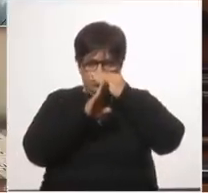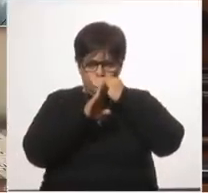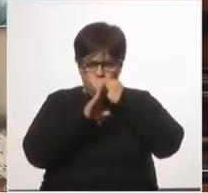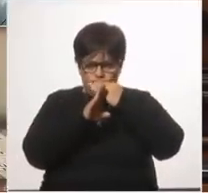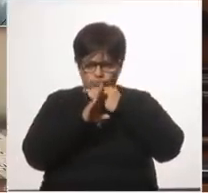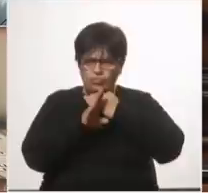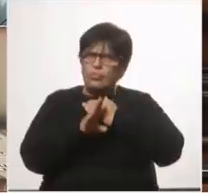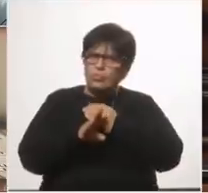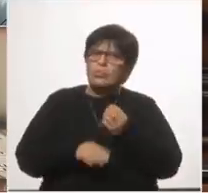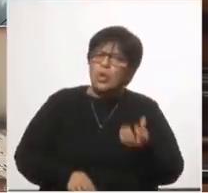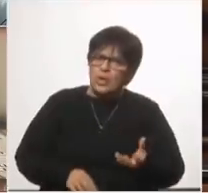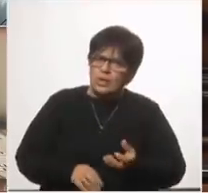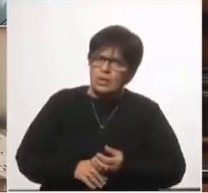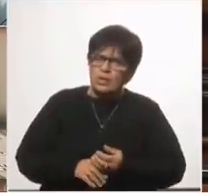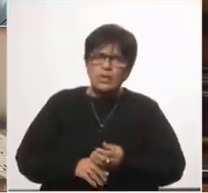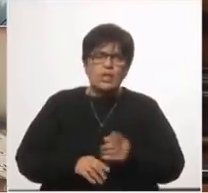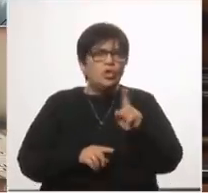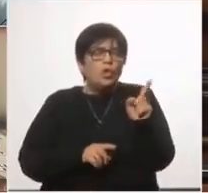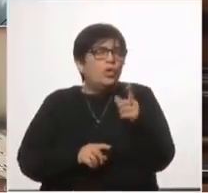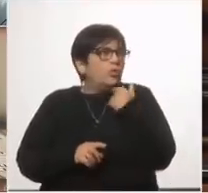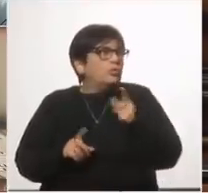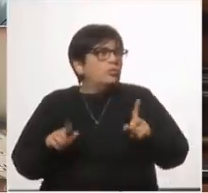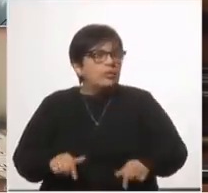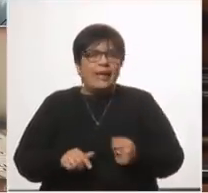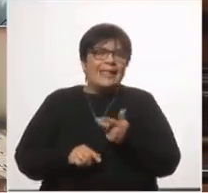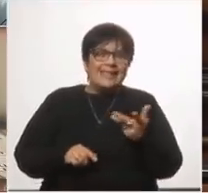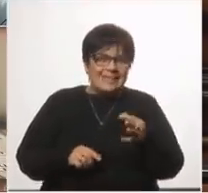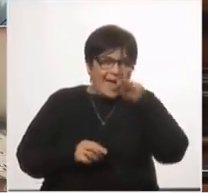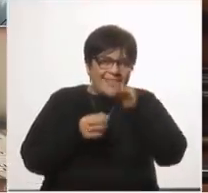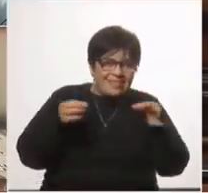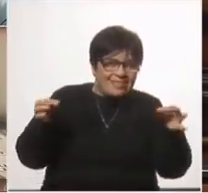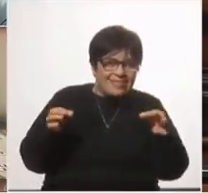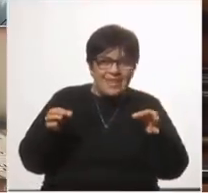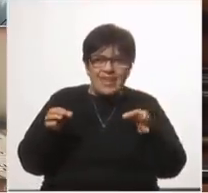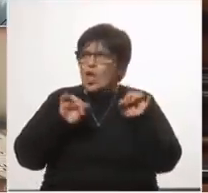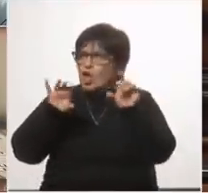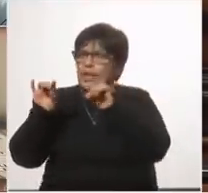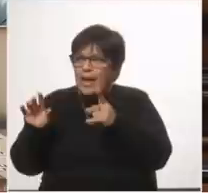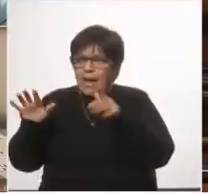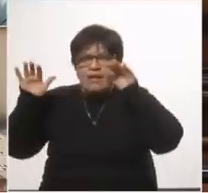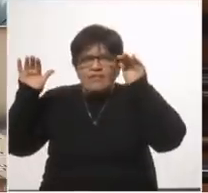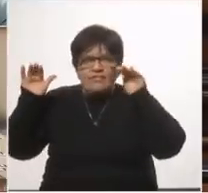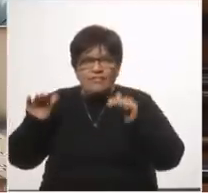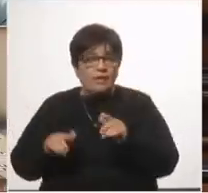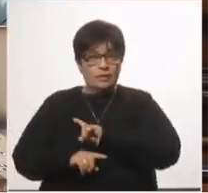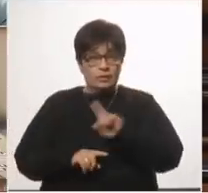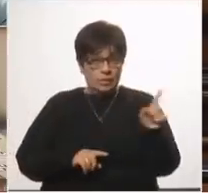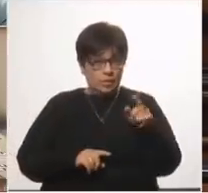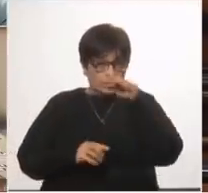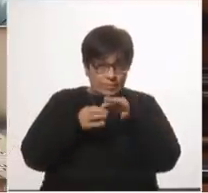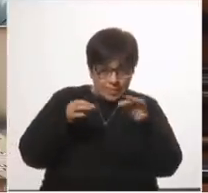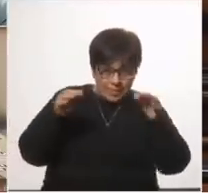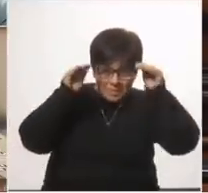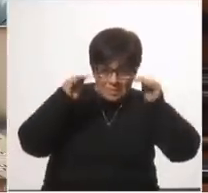cual bajan los tests no hay una correlación entre test y baja de contagios cada vez que bajan los tests